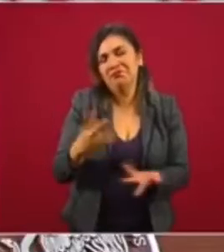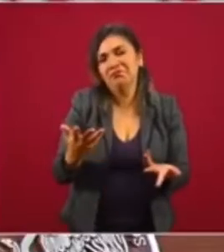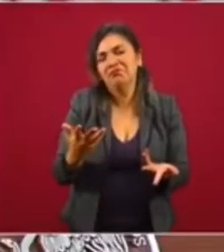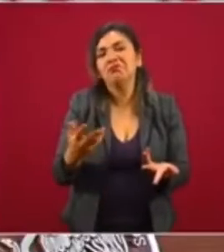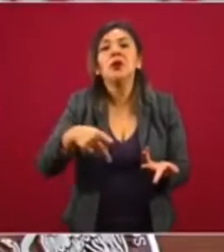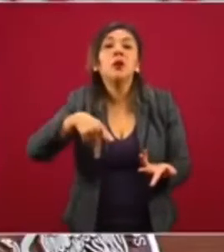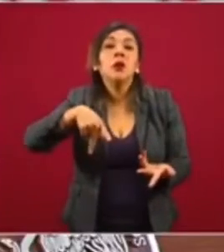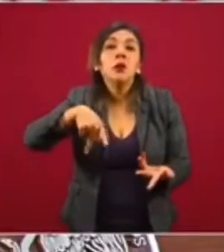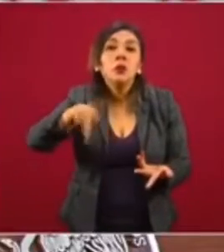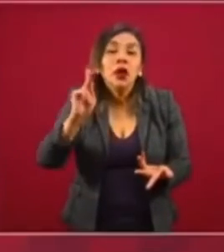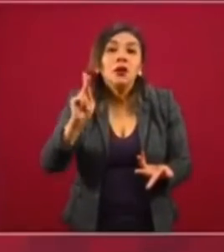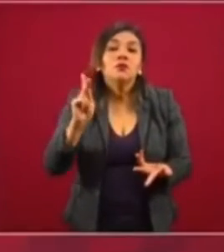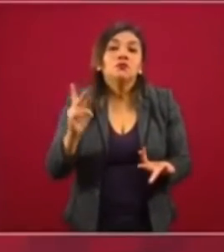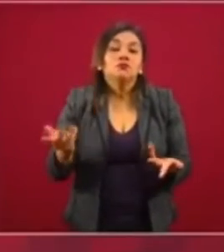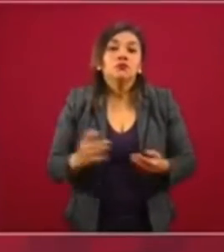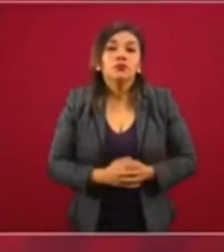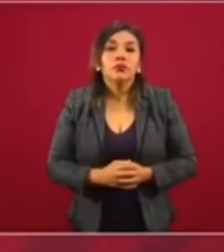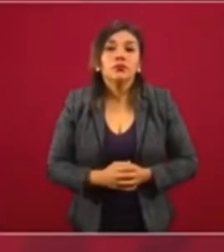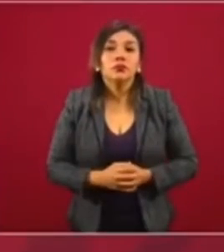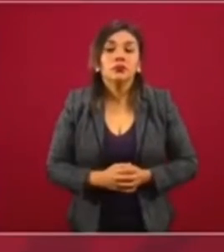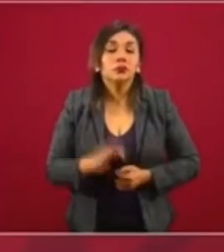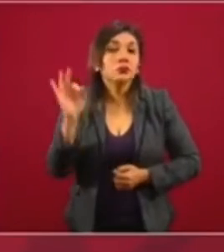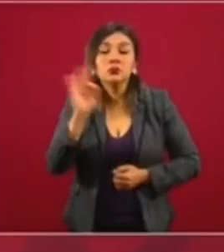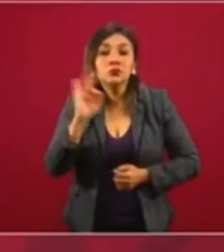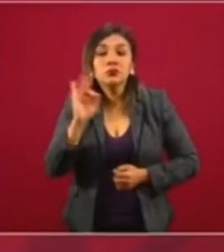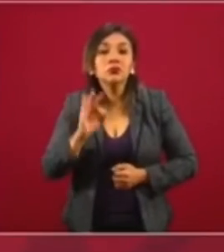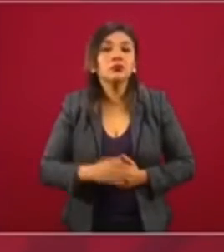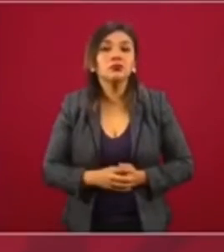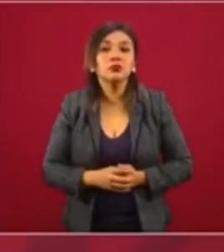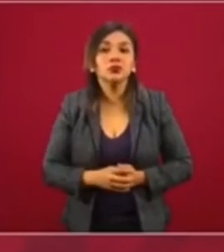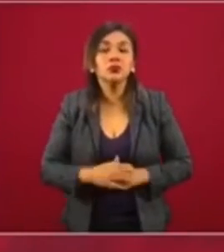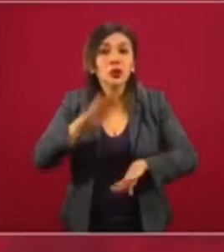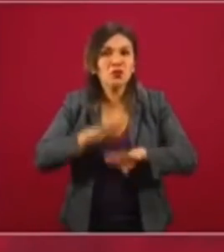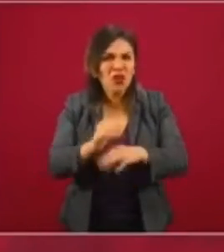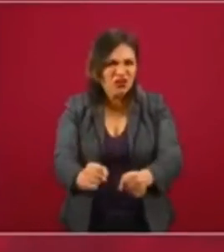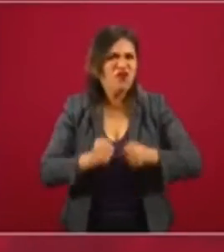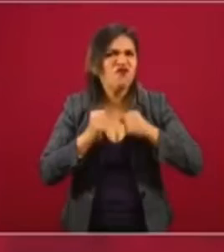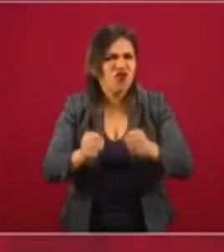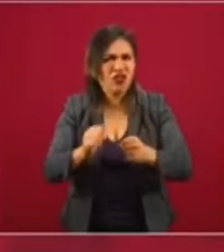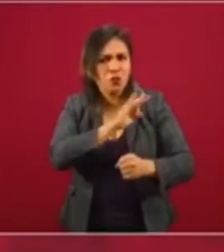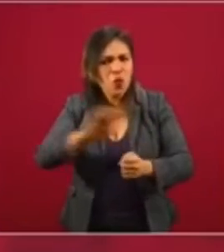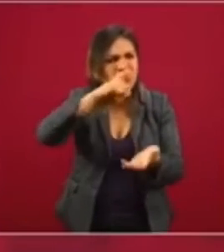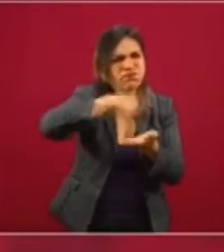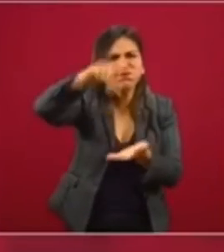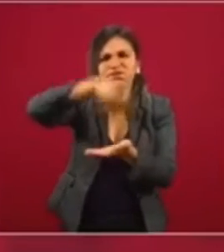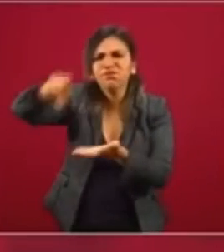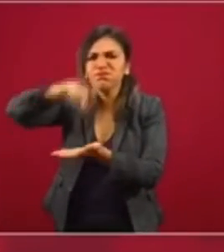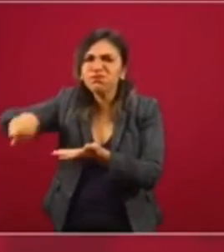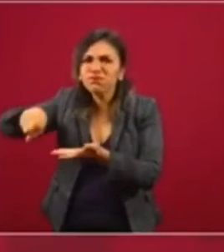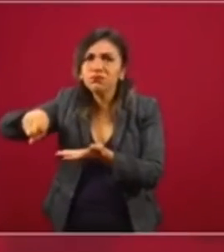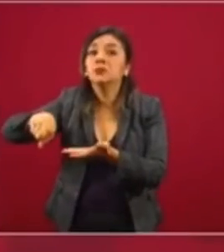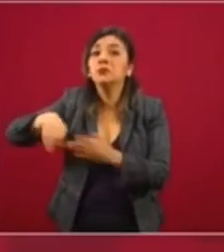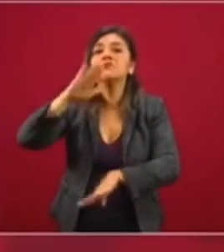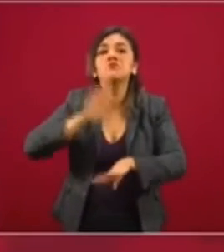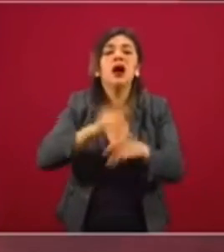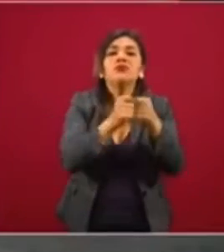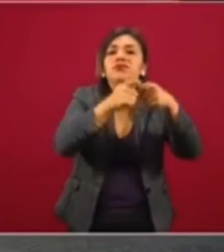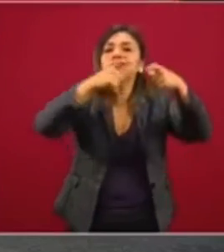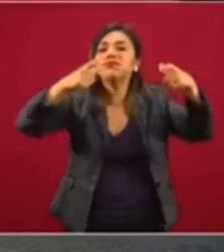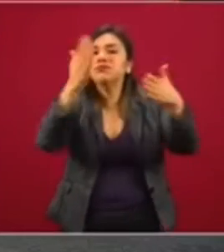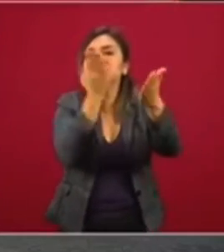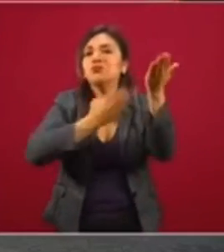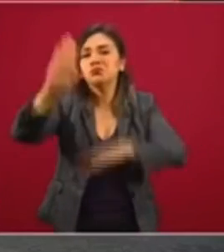Pero entre más fortaleza en la capacidad de consumo, más crecimiento